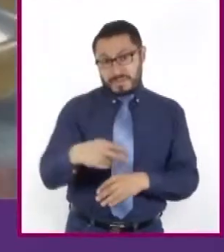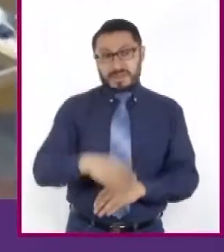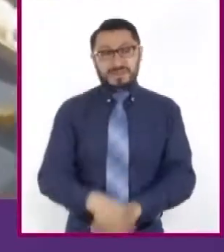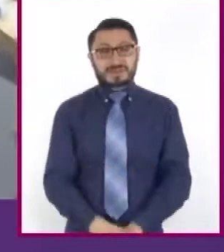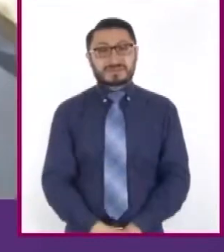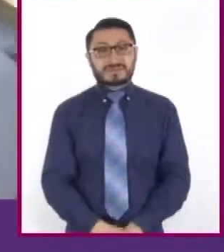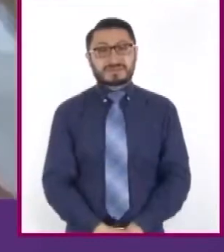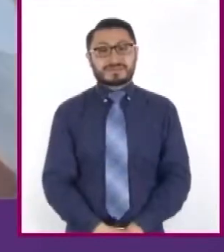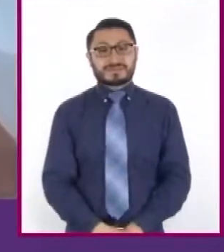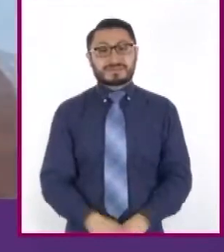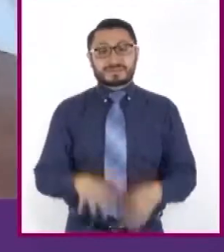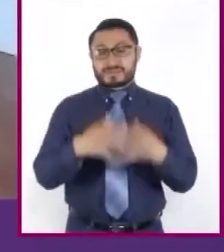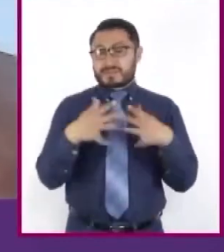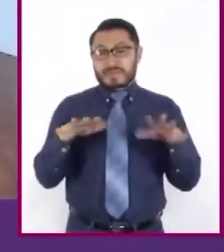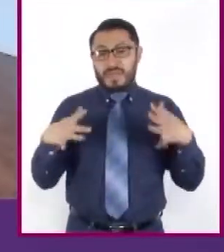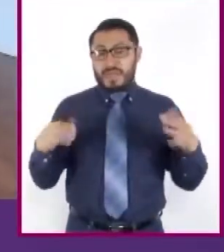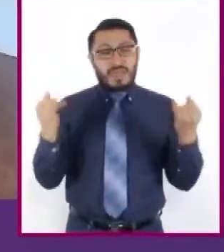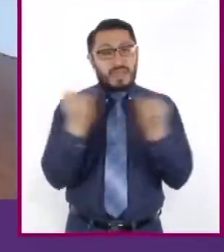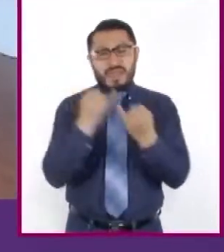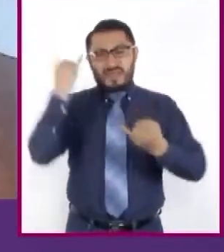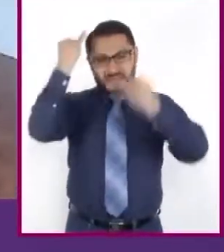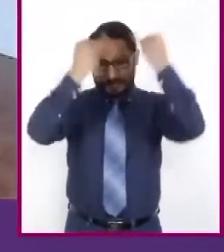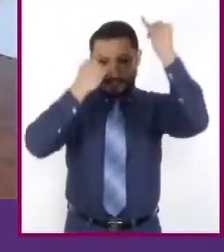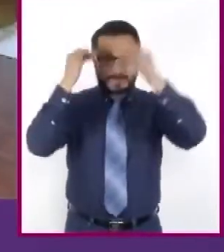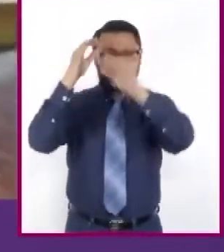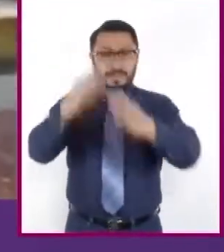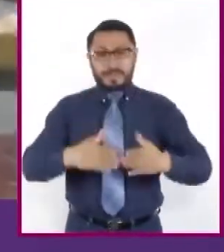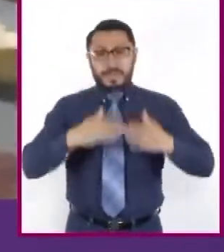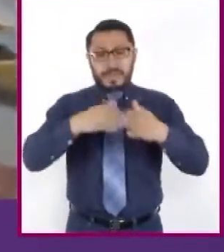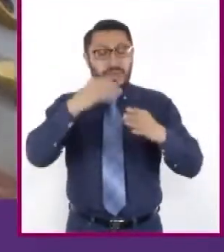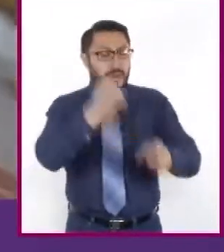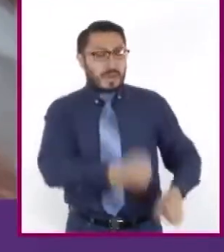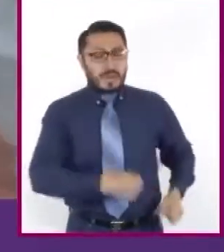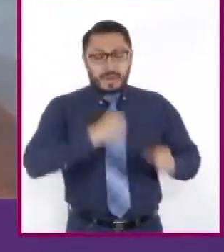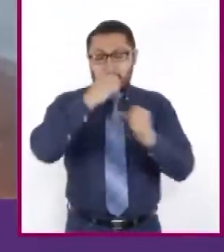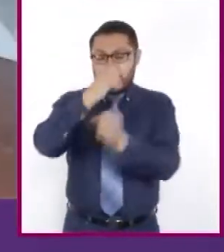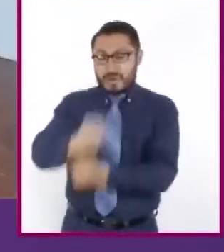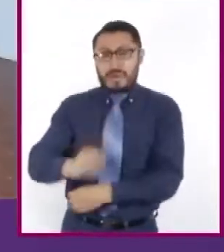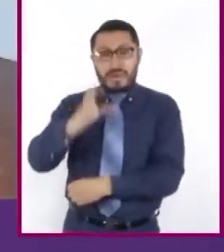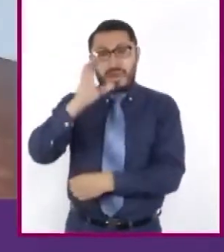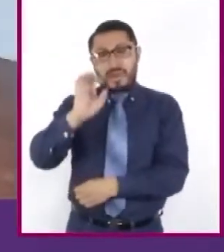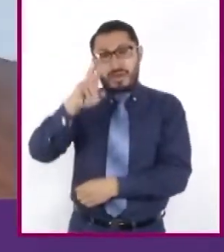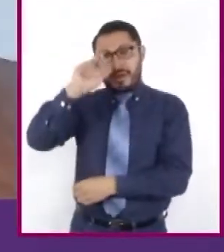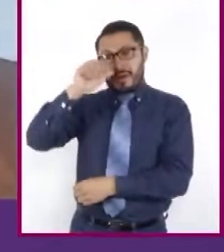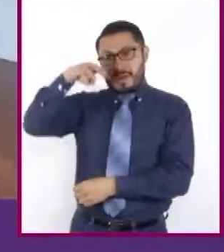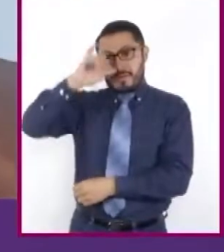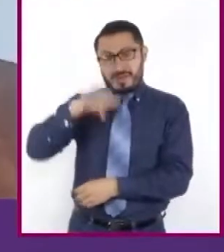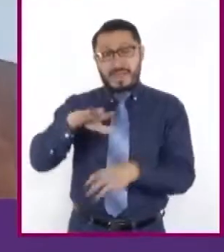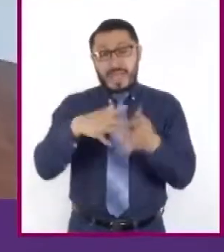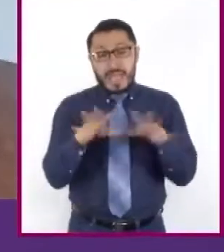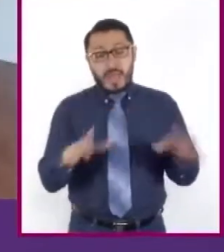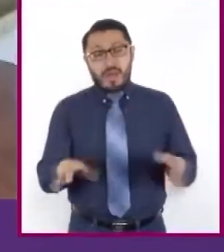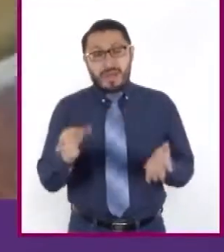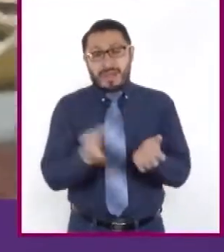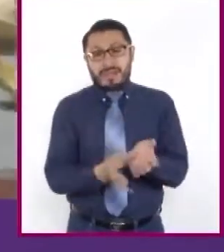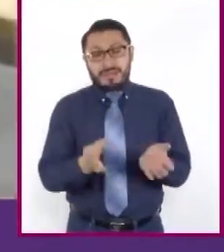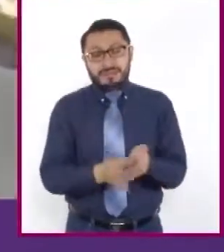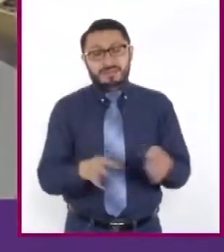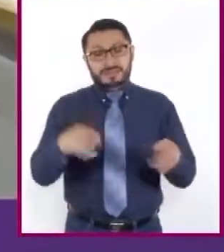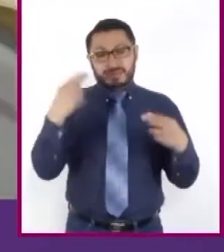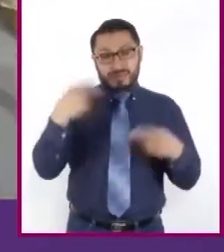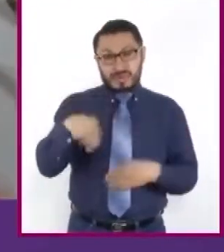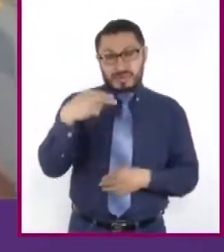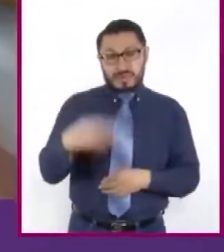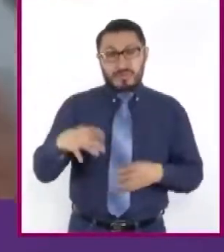El mar también puede ser imaginado entre canoas de cerámica y olas de alambre. En la pieza titulada Fluyendo con la Vida,